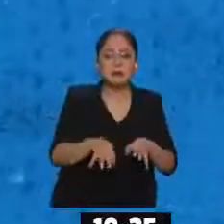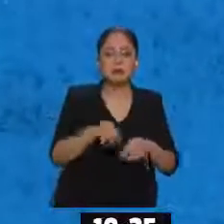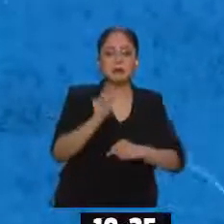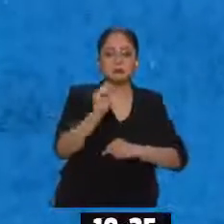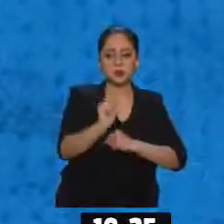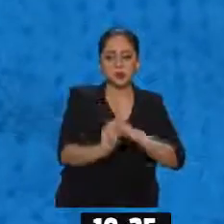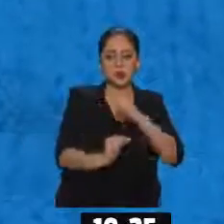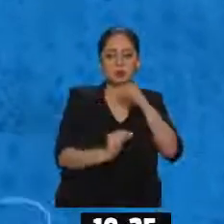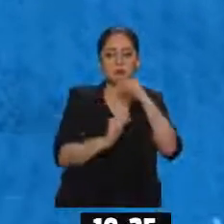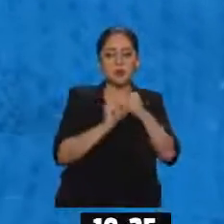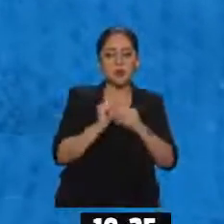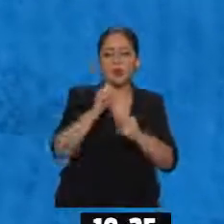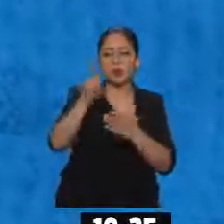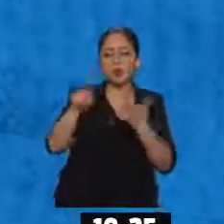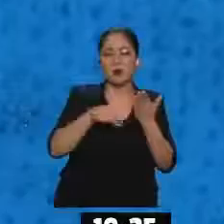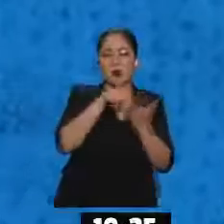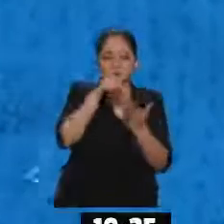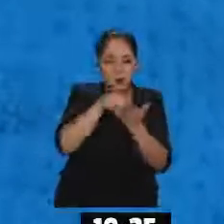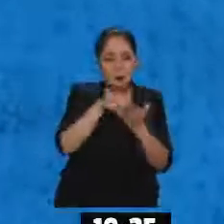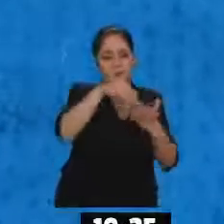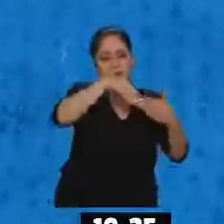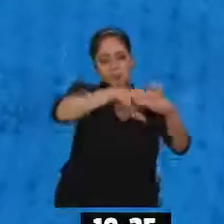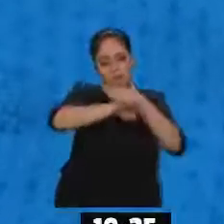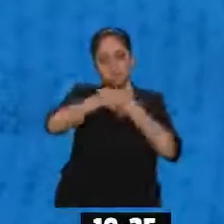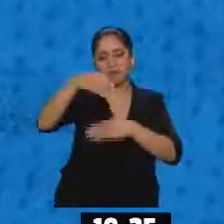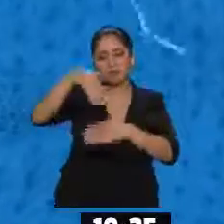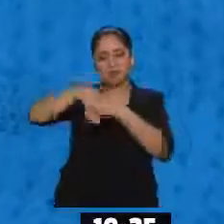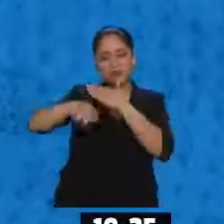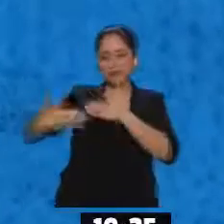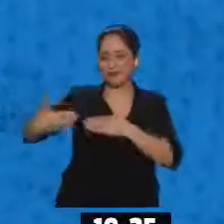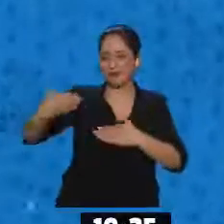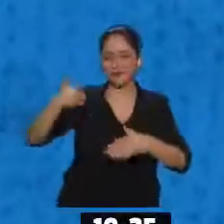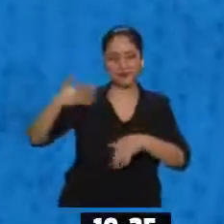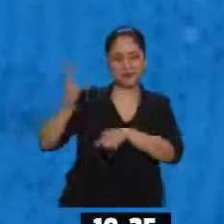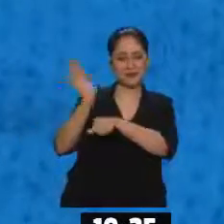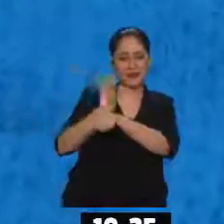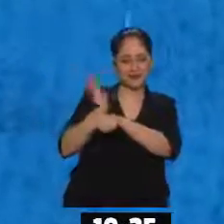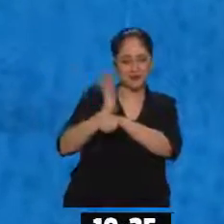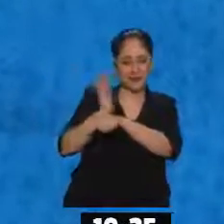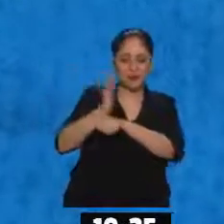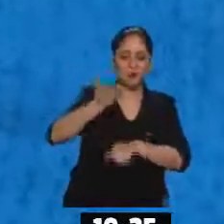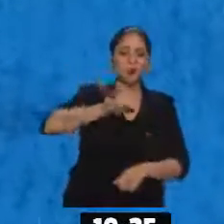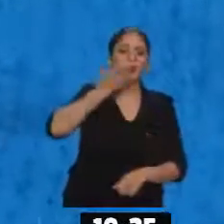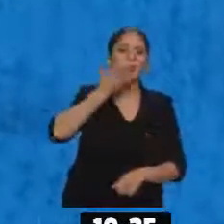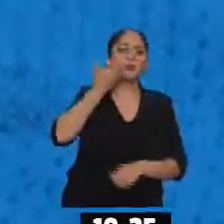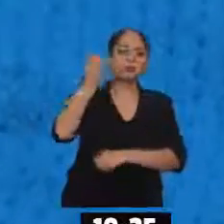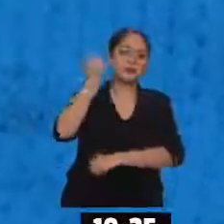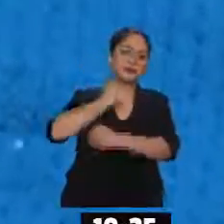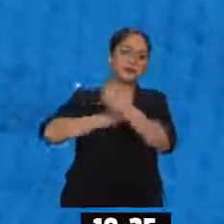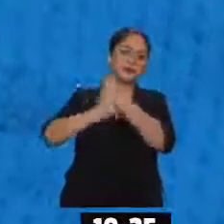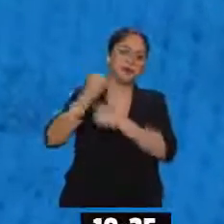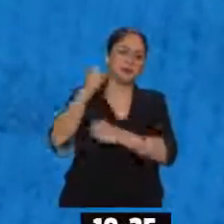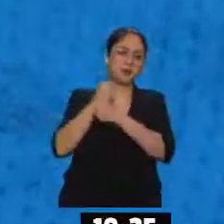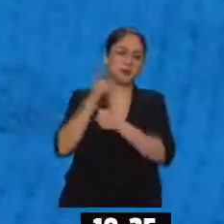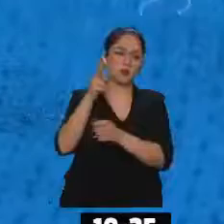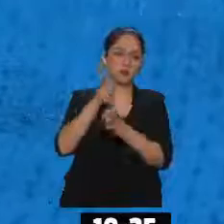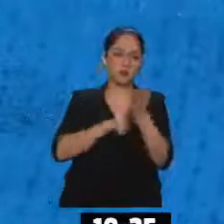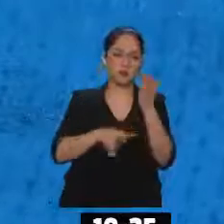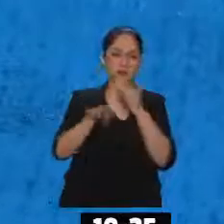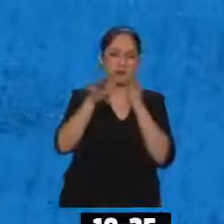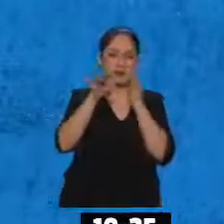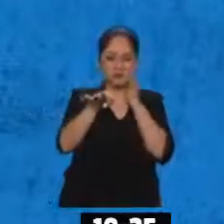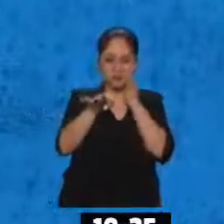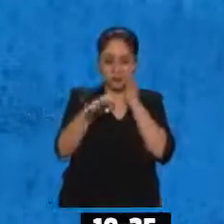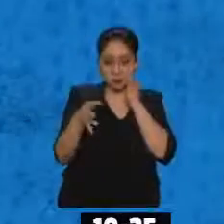recuperar su espacio natural en las salas de cine. Presencial. Como hecho hasta el año 2019, que tú teníamos ya... Es que los 15 años se lo